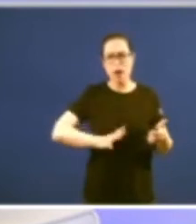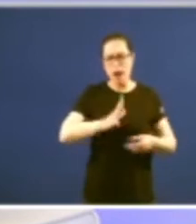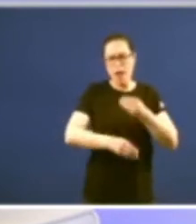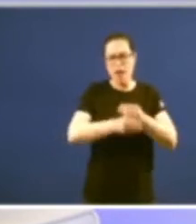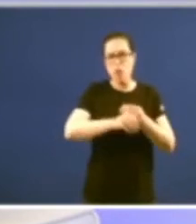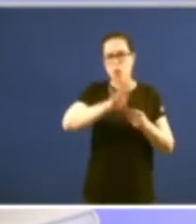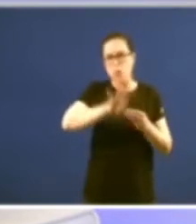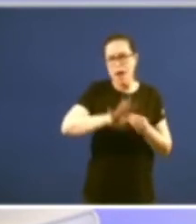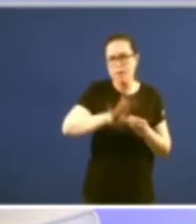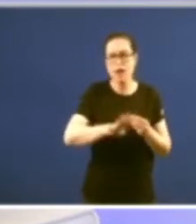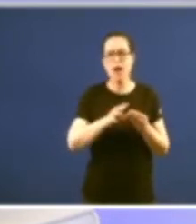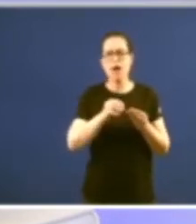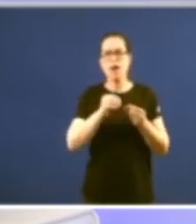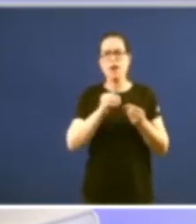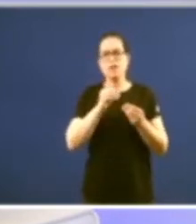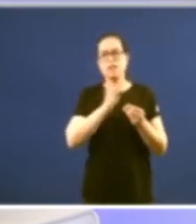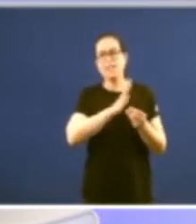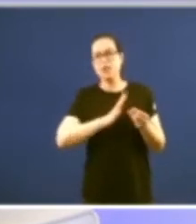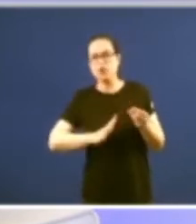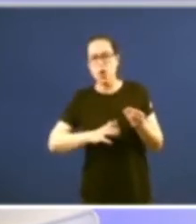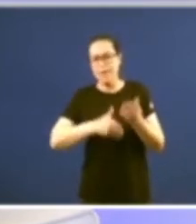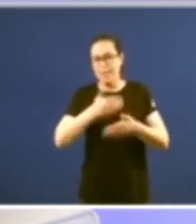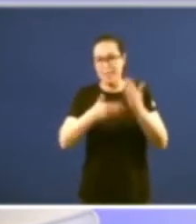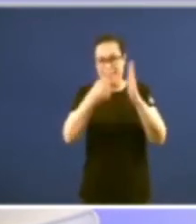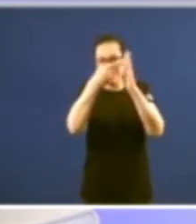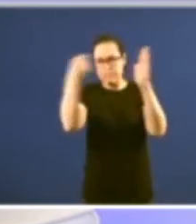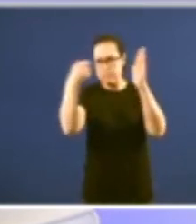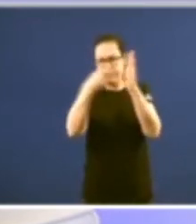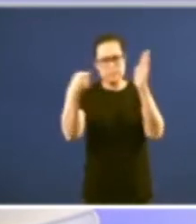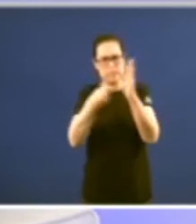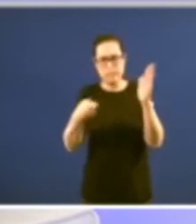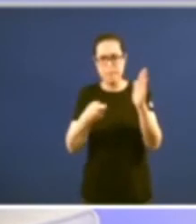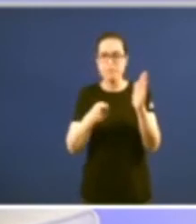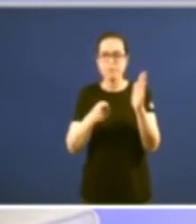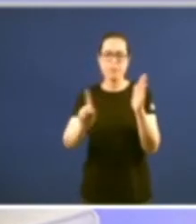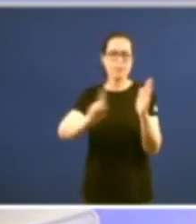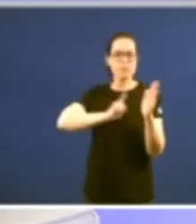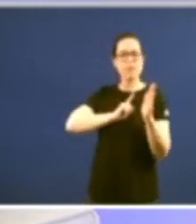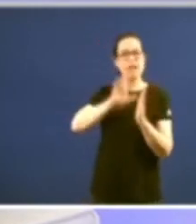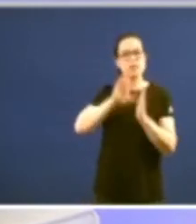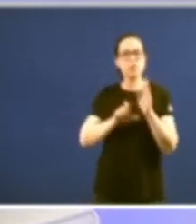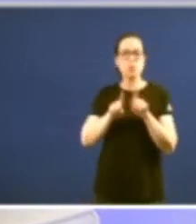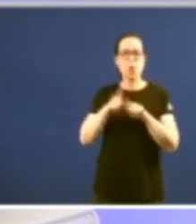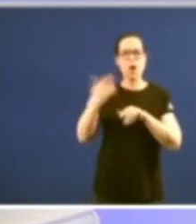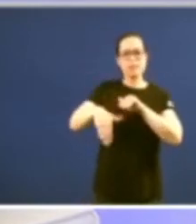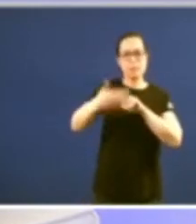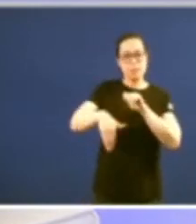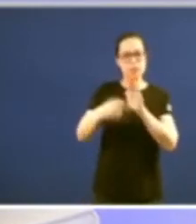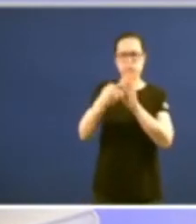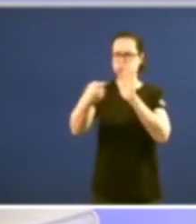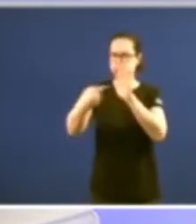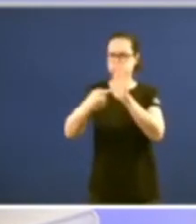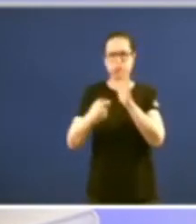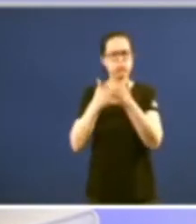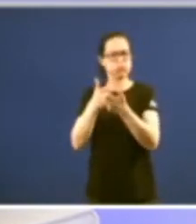en relación a clausula competencial que diríamos limitaban a capacidade do noso Estatuto e o noso Estatuto